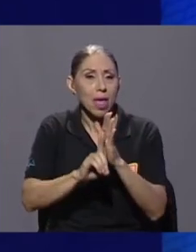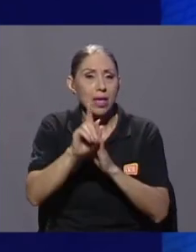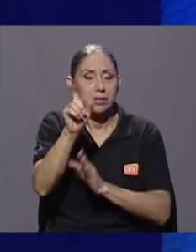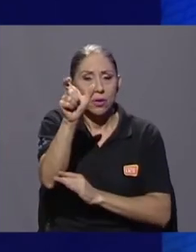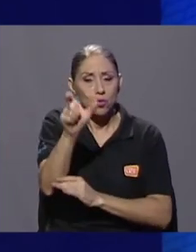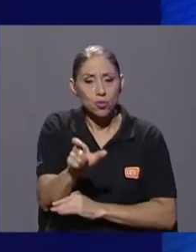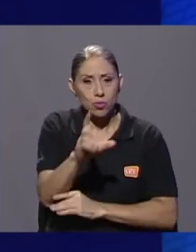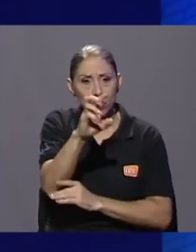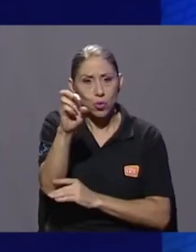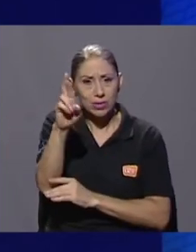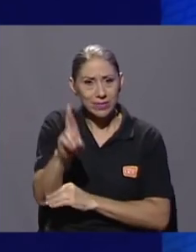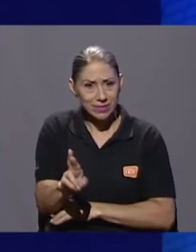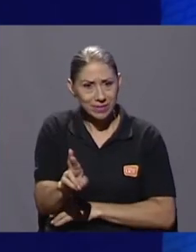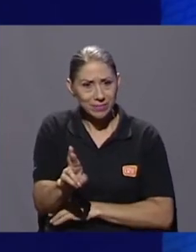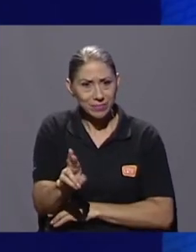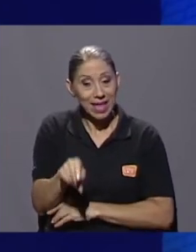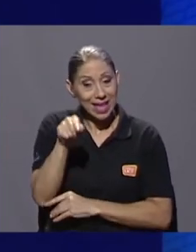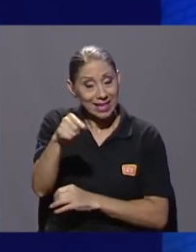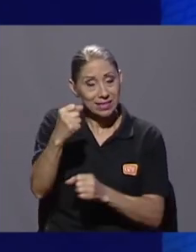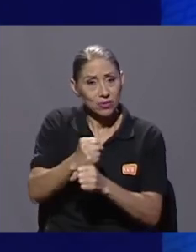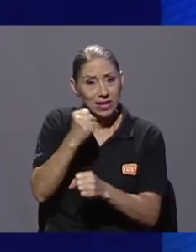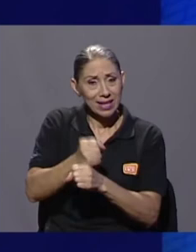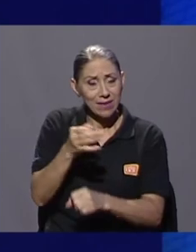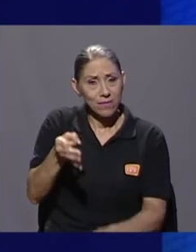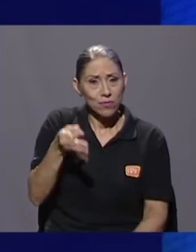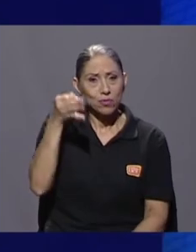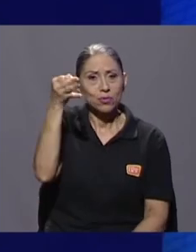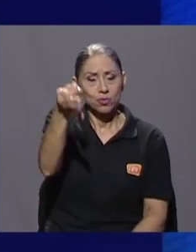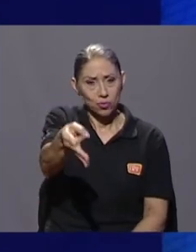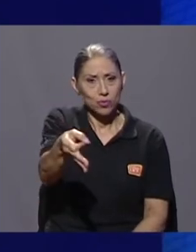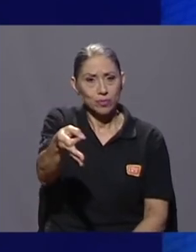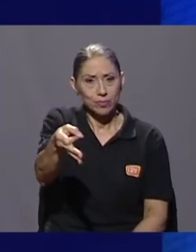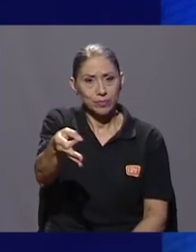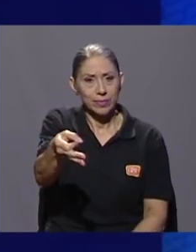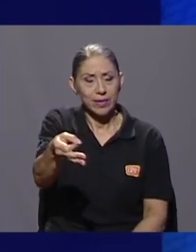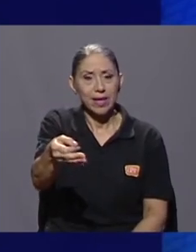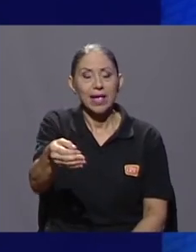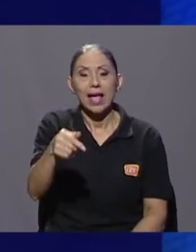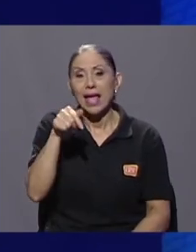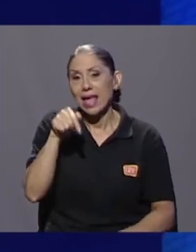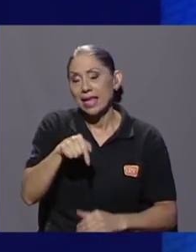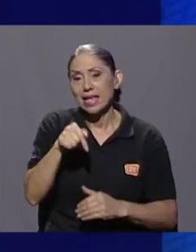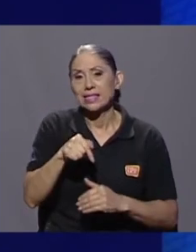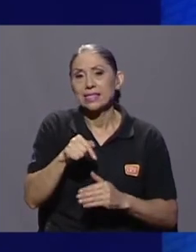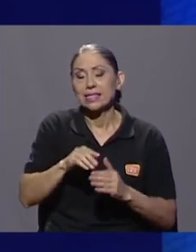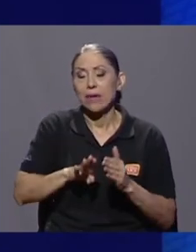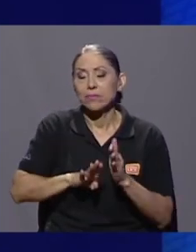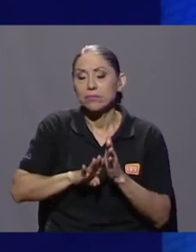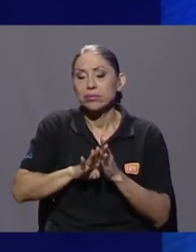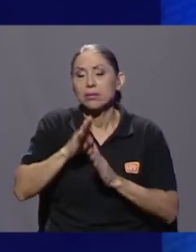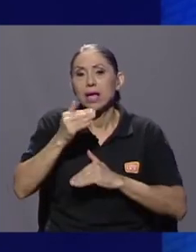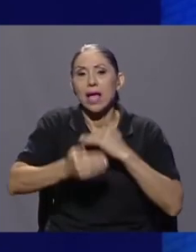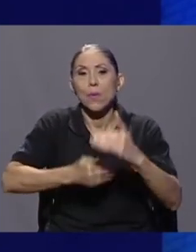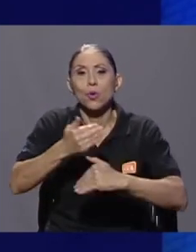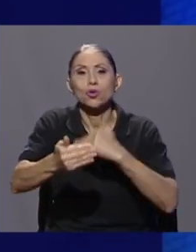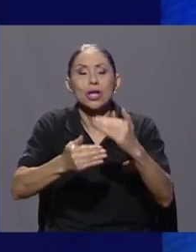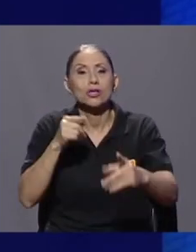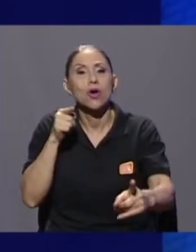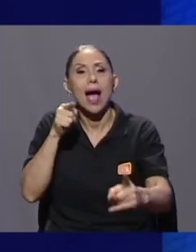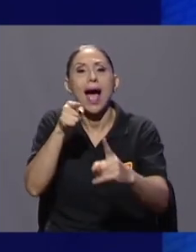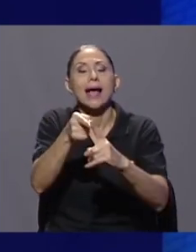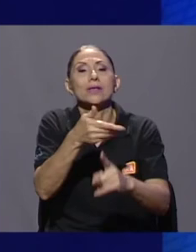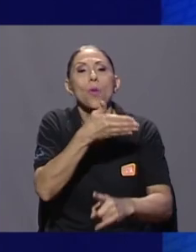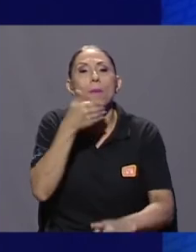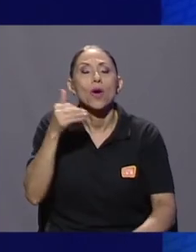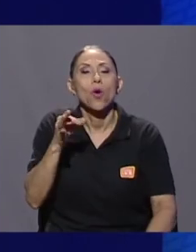es una de las tareas que vienen a futuro dentro de lo que es esta evolución hacia un mejor mañana, porque creo que